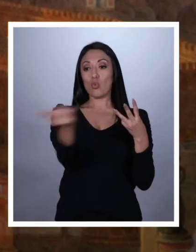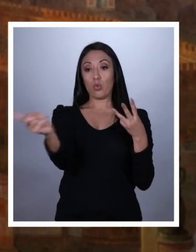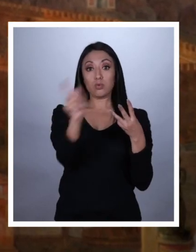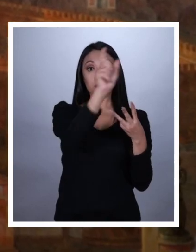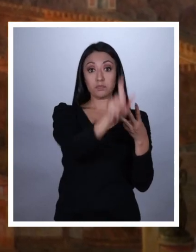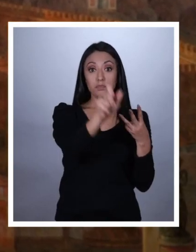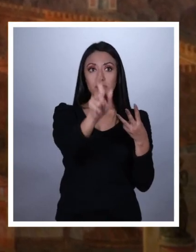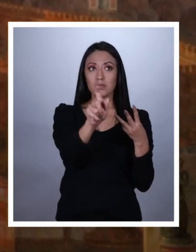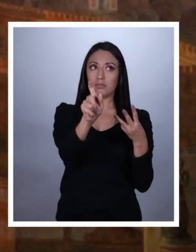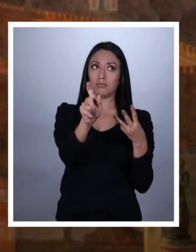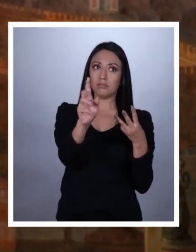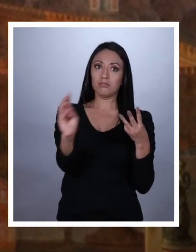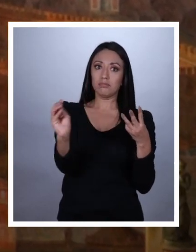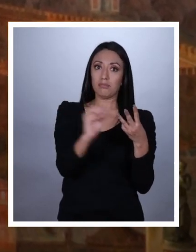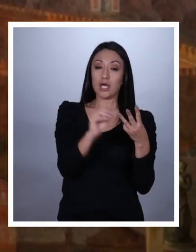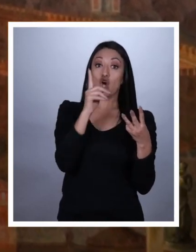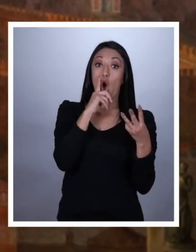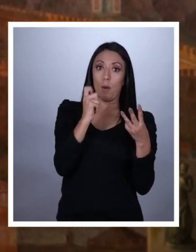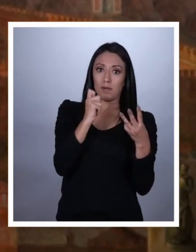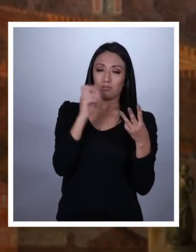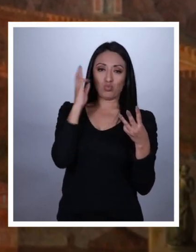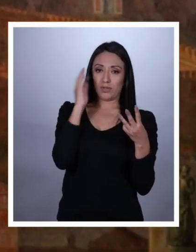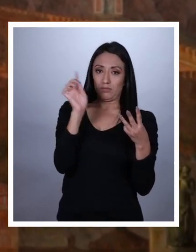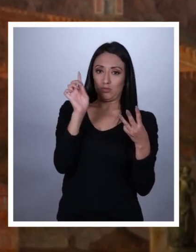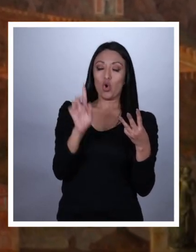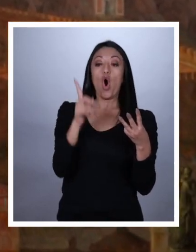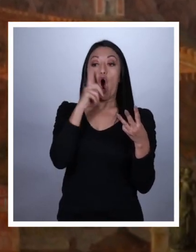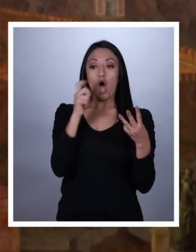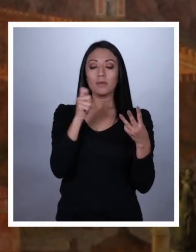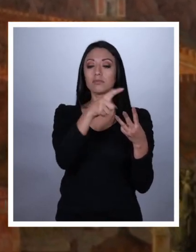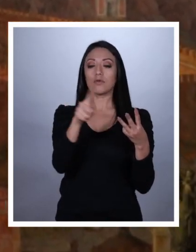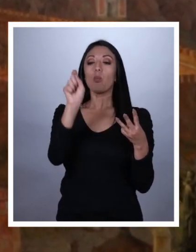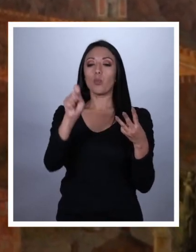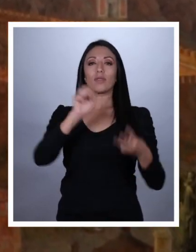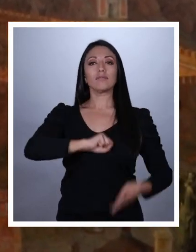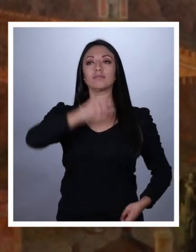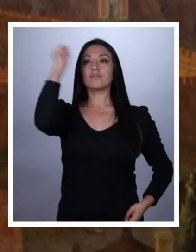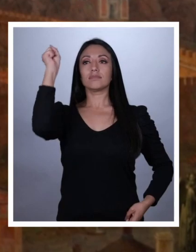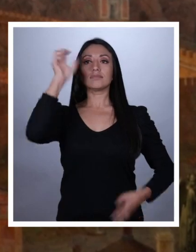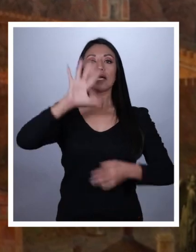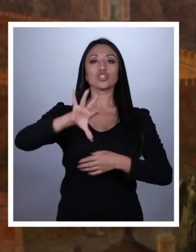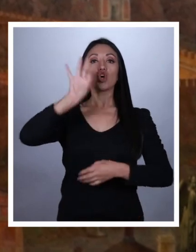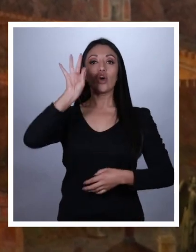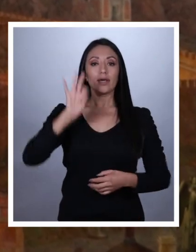todos los ciudadanos, bueno, sobre todo hombres, tenían derecho a ser elegidos.